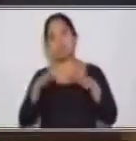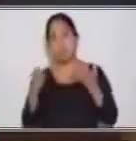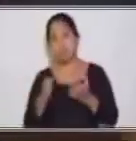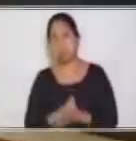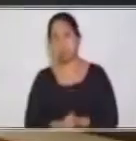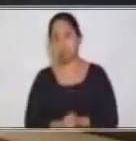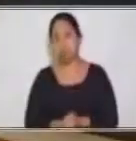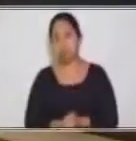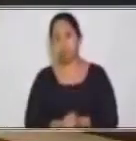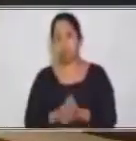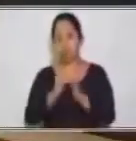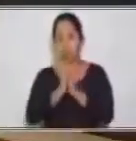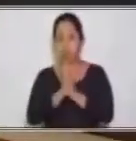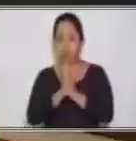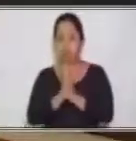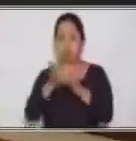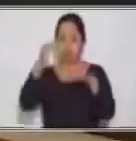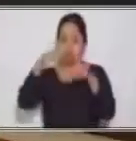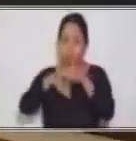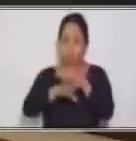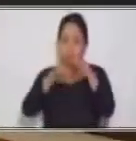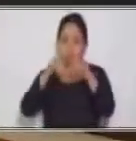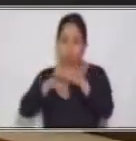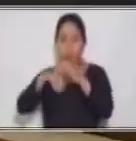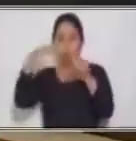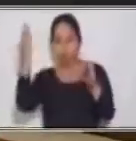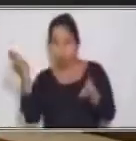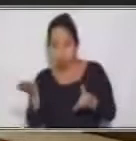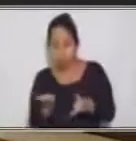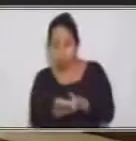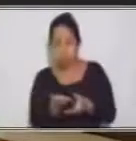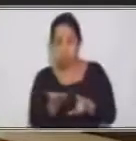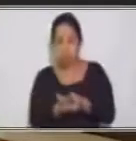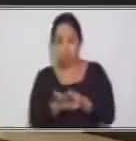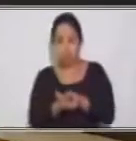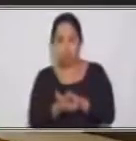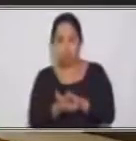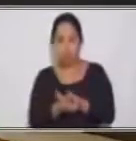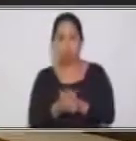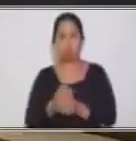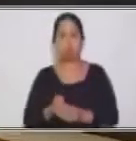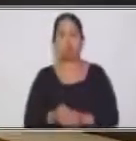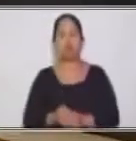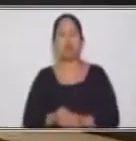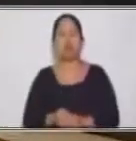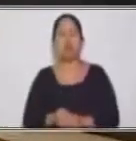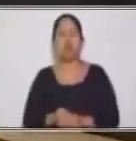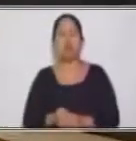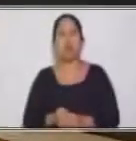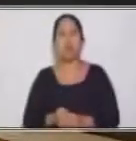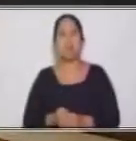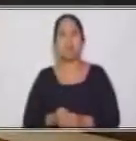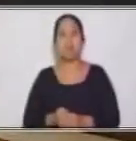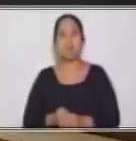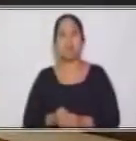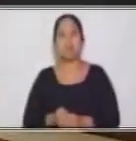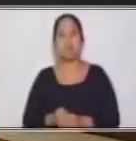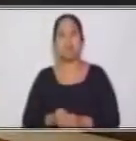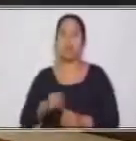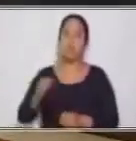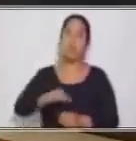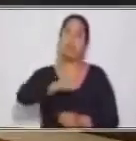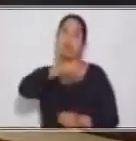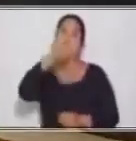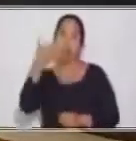guardar tus trabajos en el portafolio de Aprendo en Casa. Para nuestra siguiente clase y para nuestra siguiente